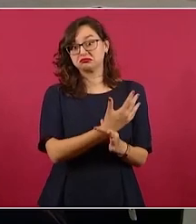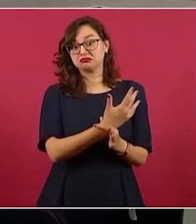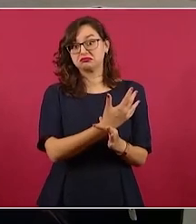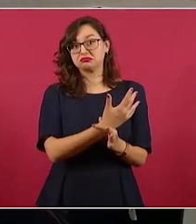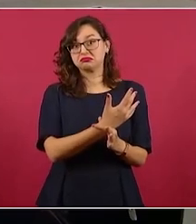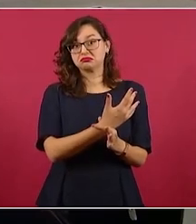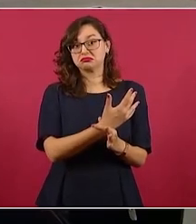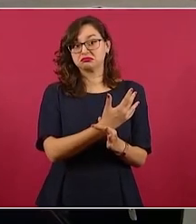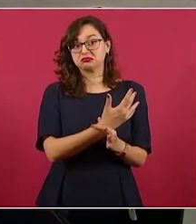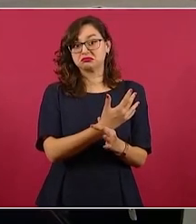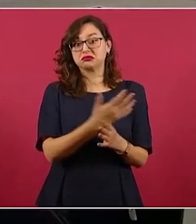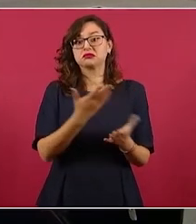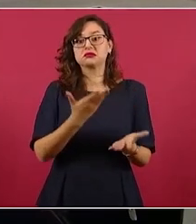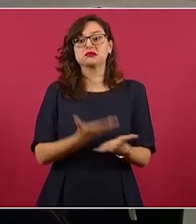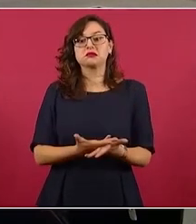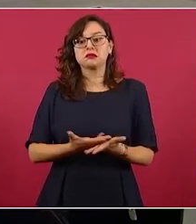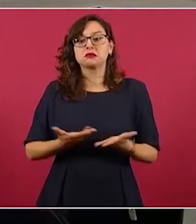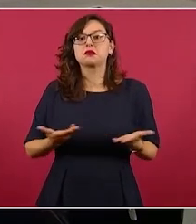ahora